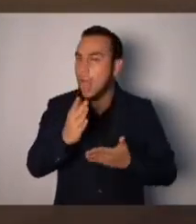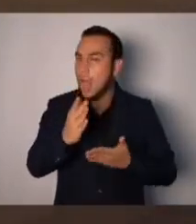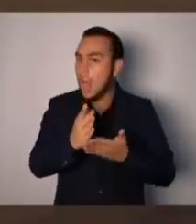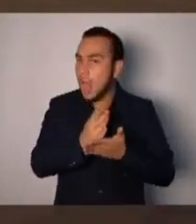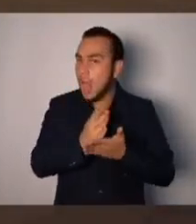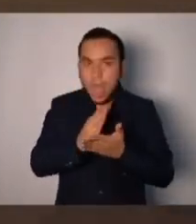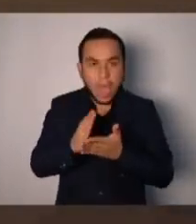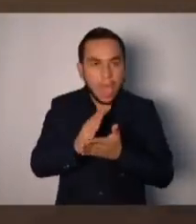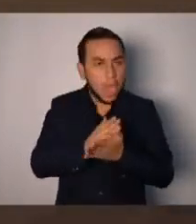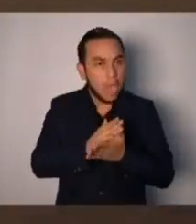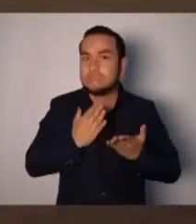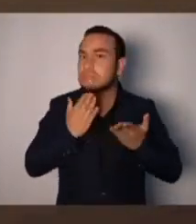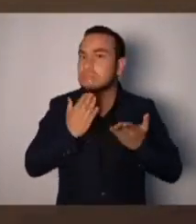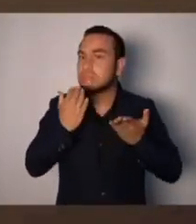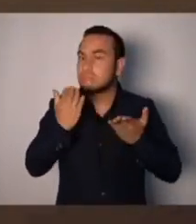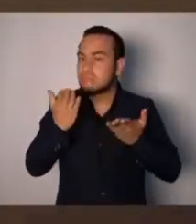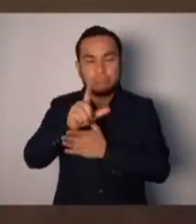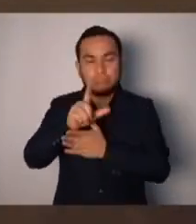nada.